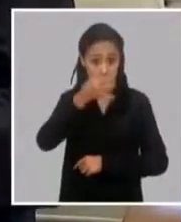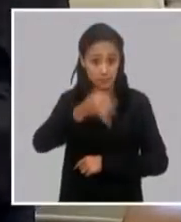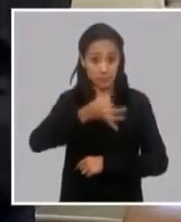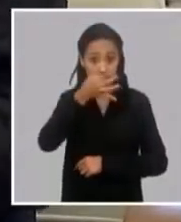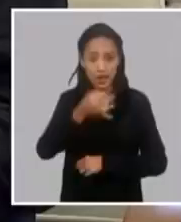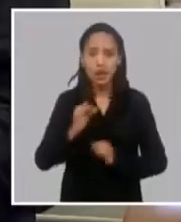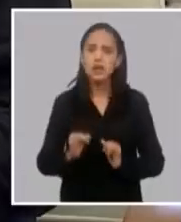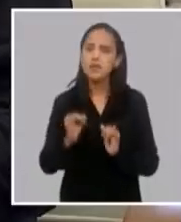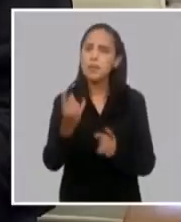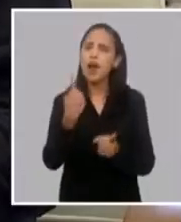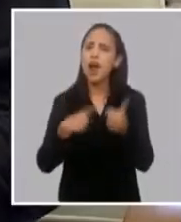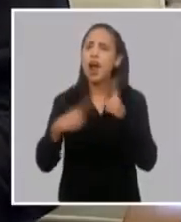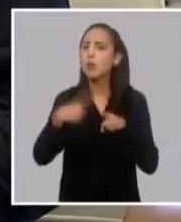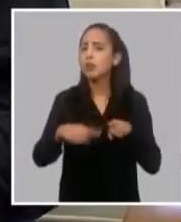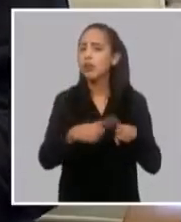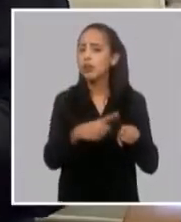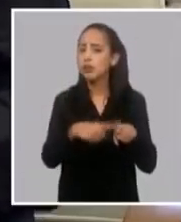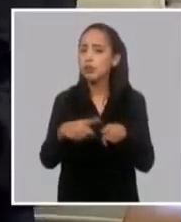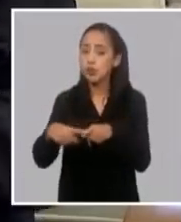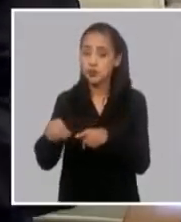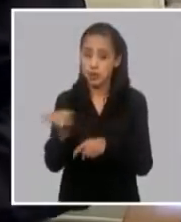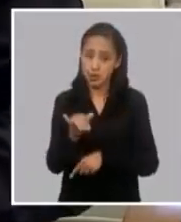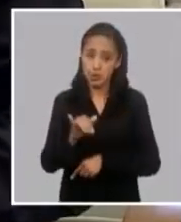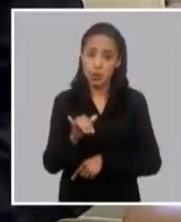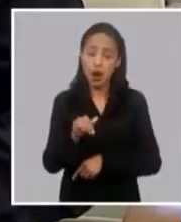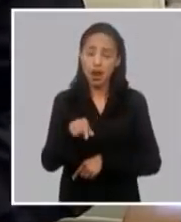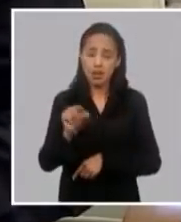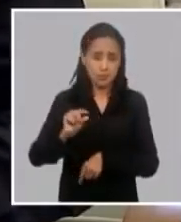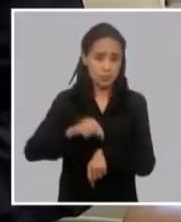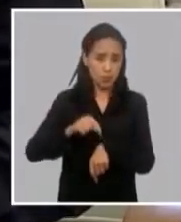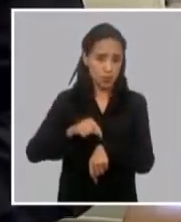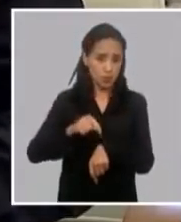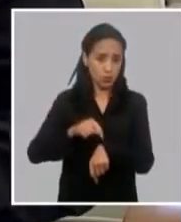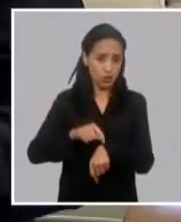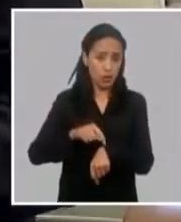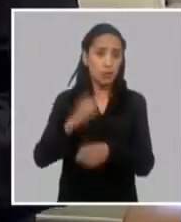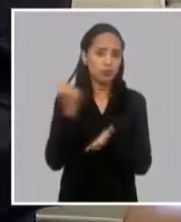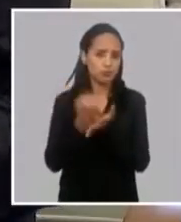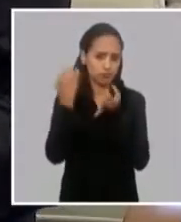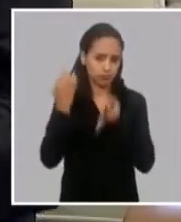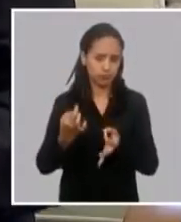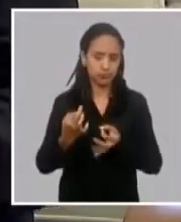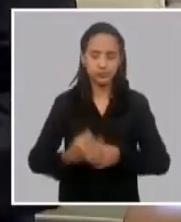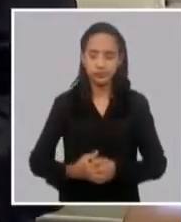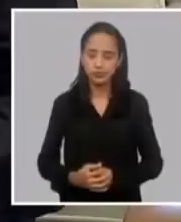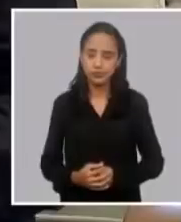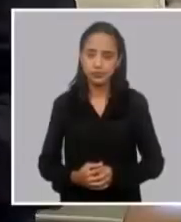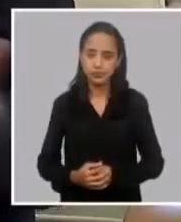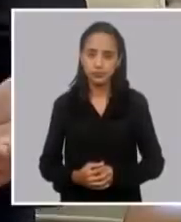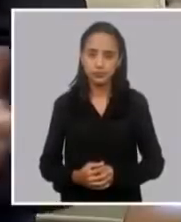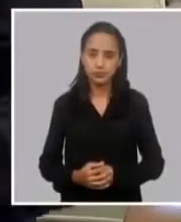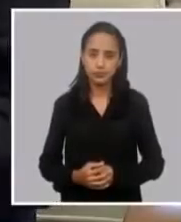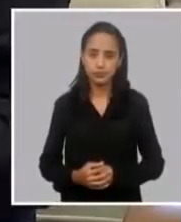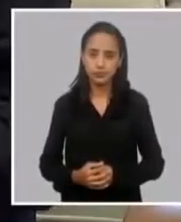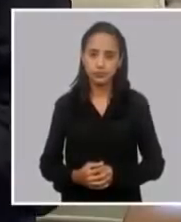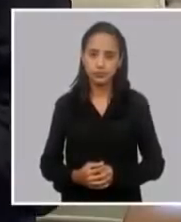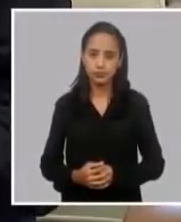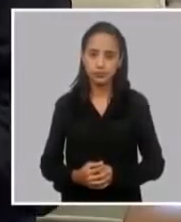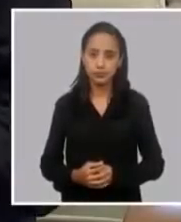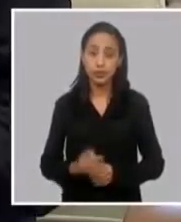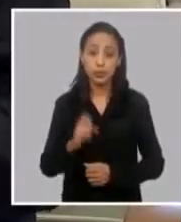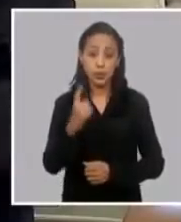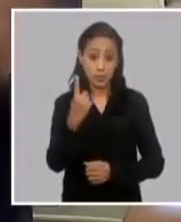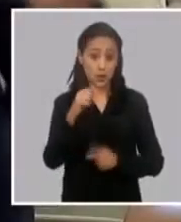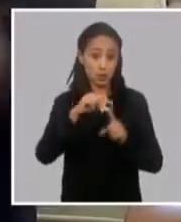bueno, informar algunas cuestiones que recientemente se han aprobado. En primer lugar, hay uno de mucha actualidad,